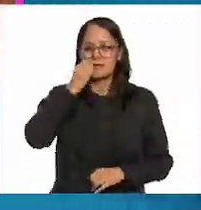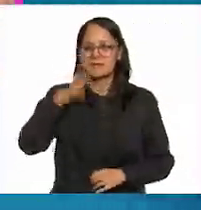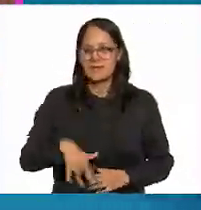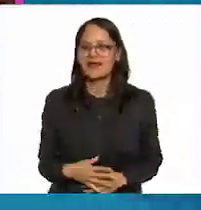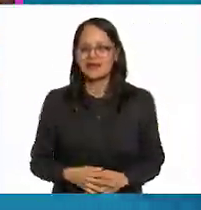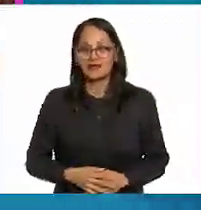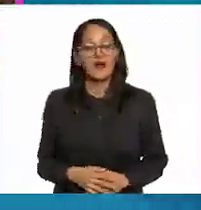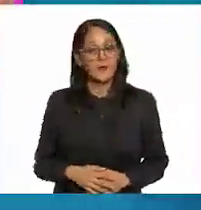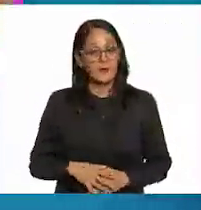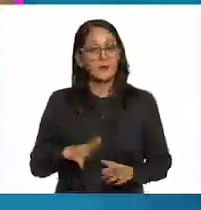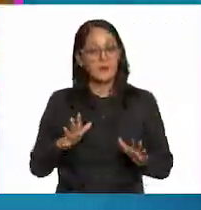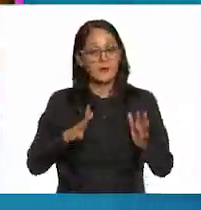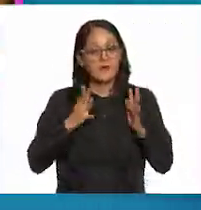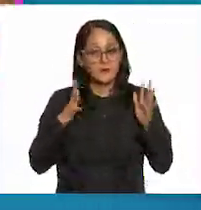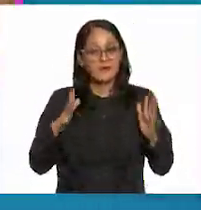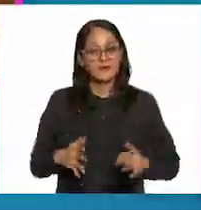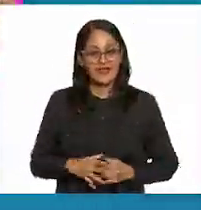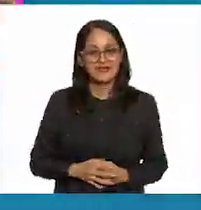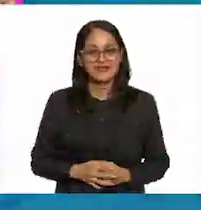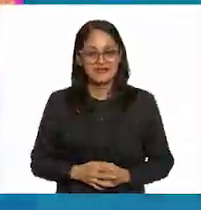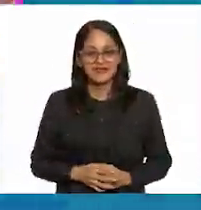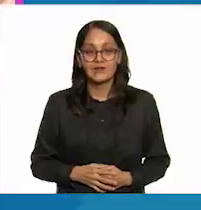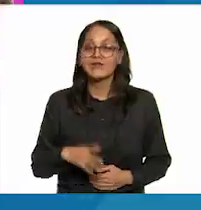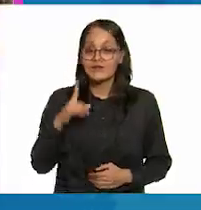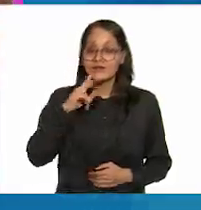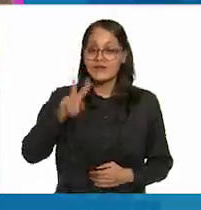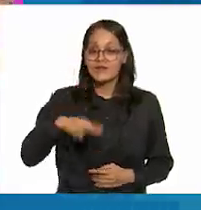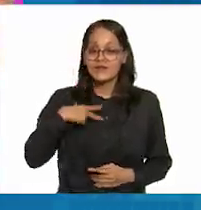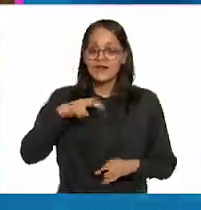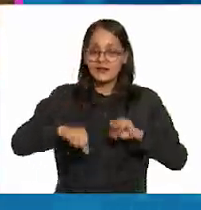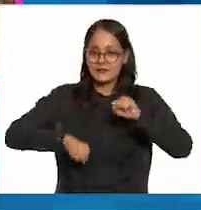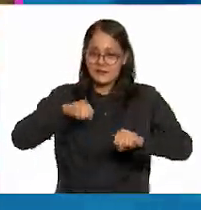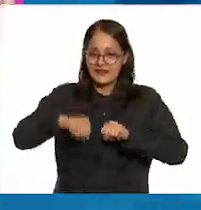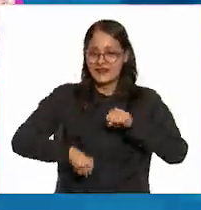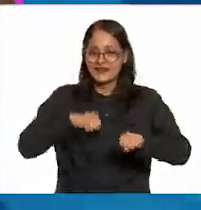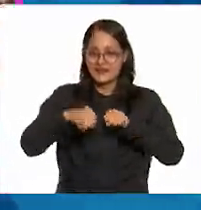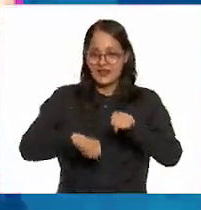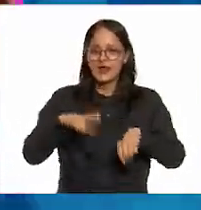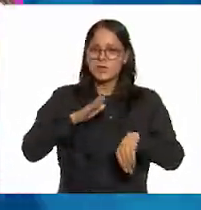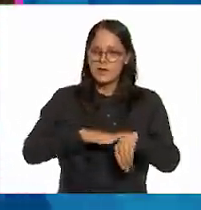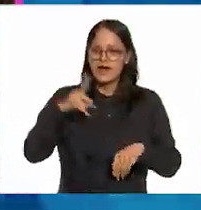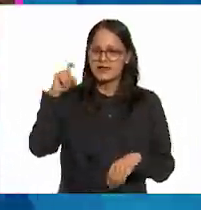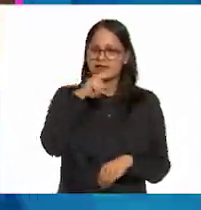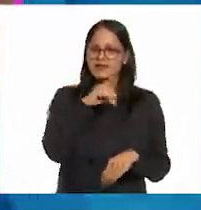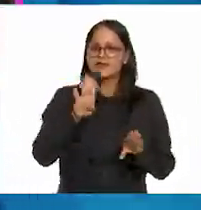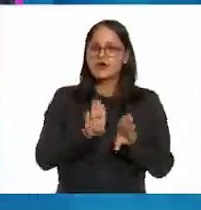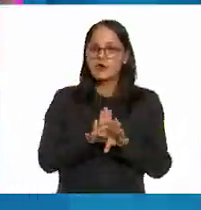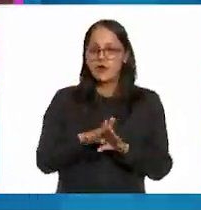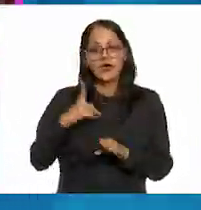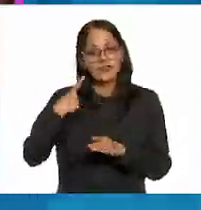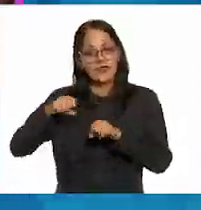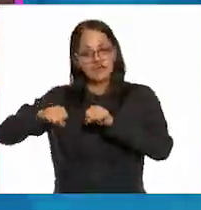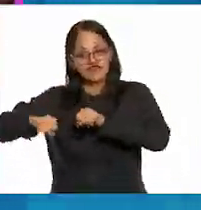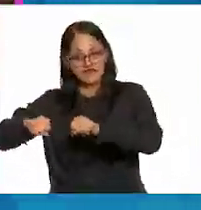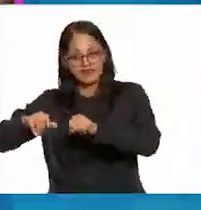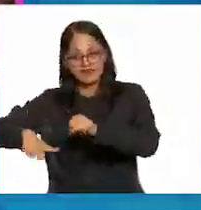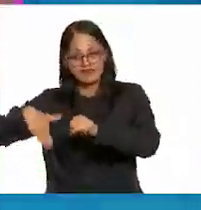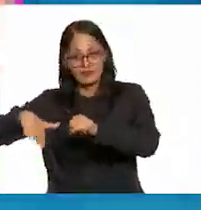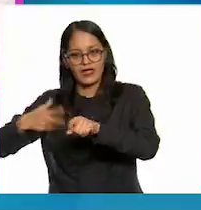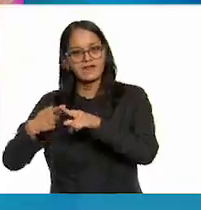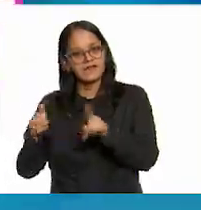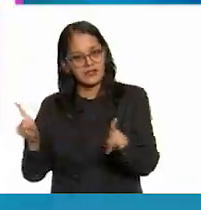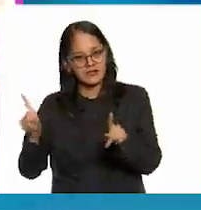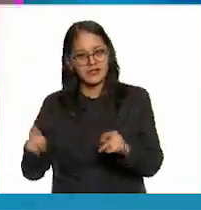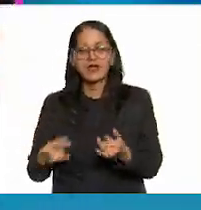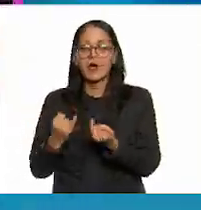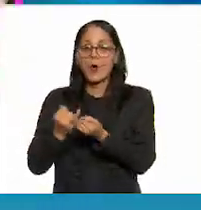me sorprendes efectivamente la bicicleta más compleja que es más compleja que el scooter la patineta o